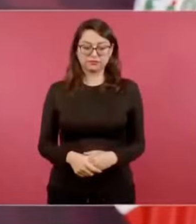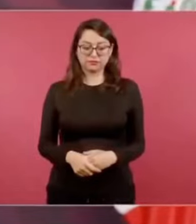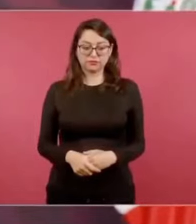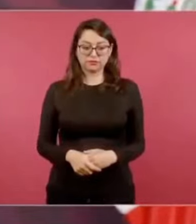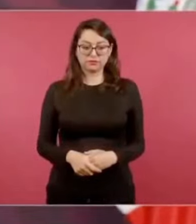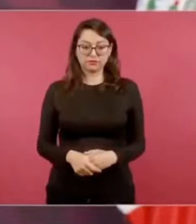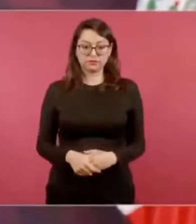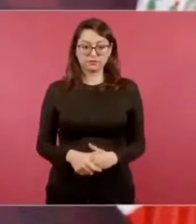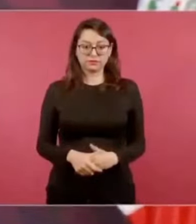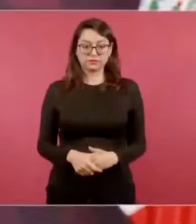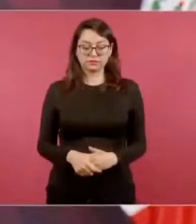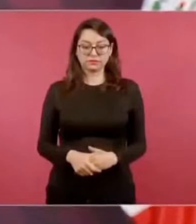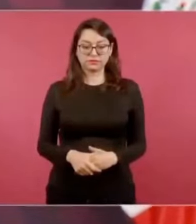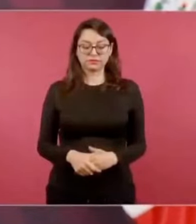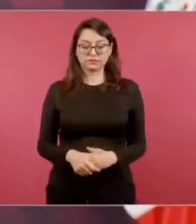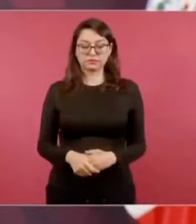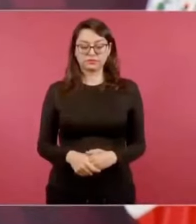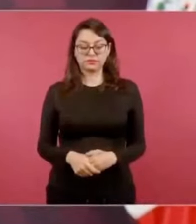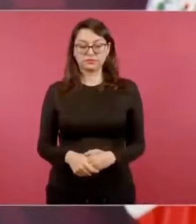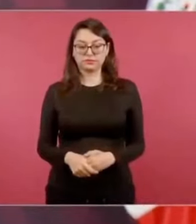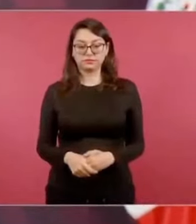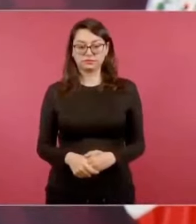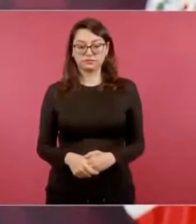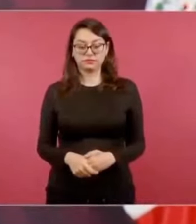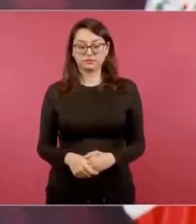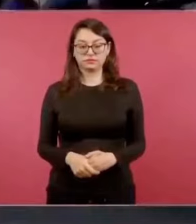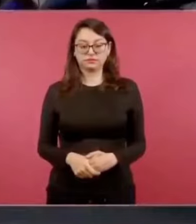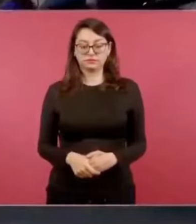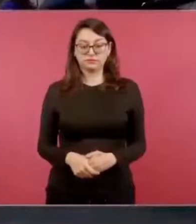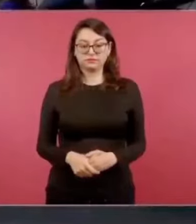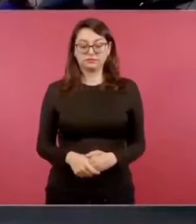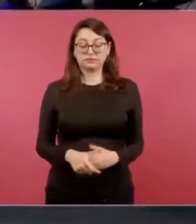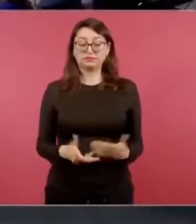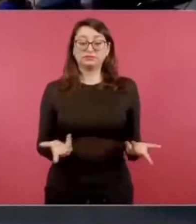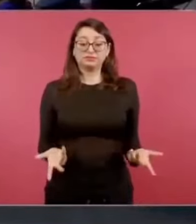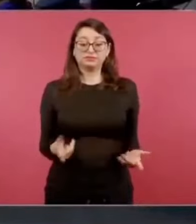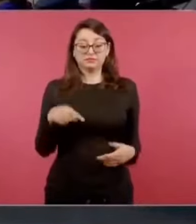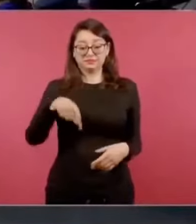los que vivimos en la ciudad.